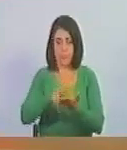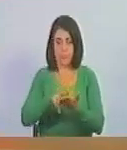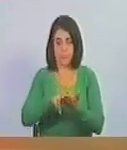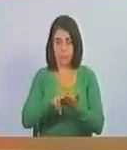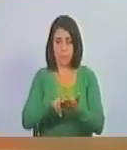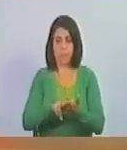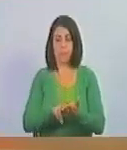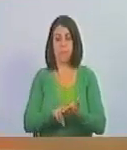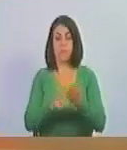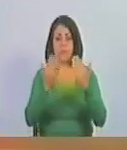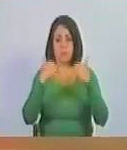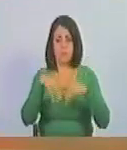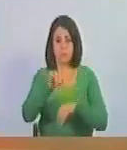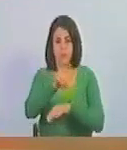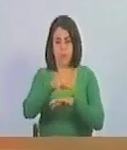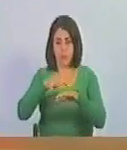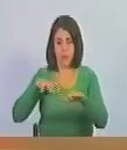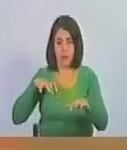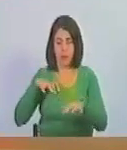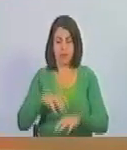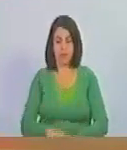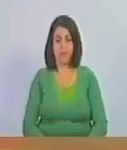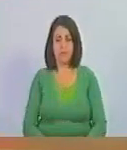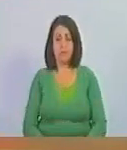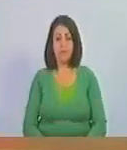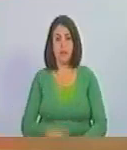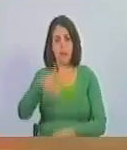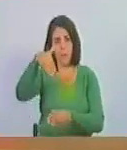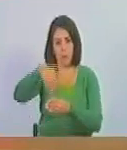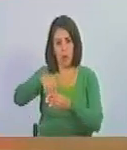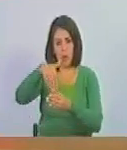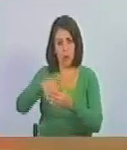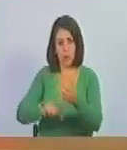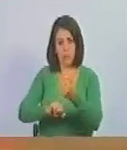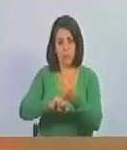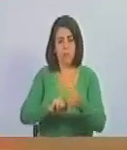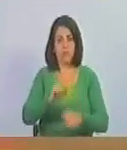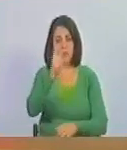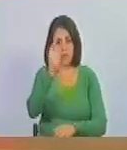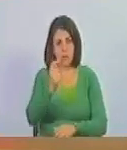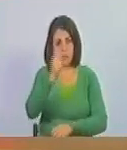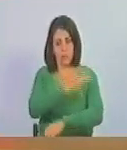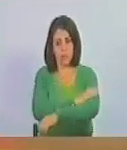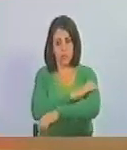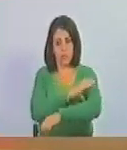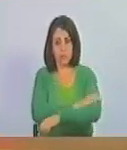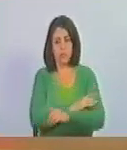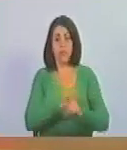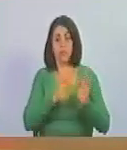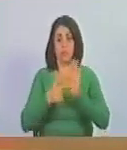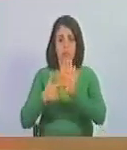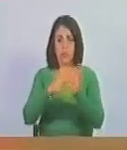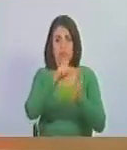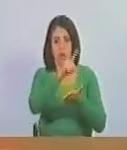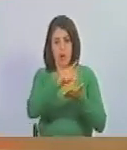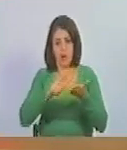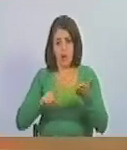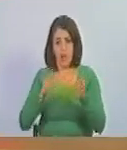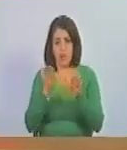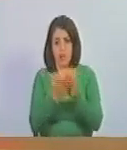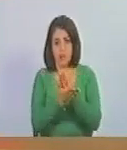resultó aprobado por mayoría calificada, con el voto a favor de diputados de la oposición indicados en lista